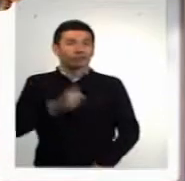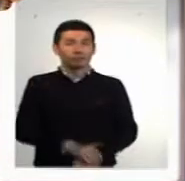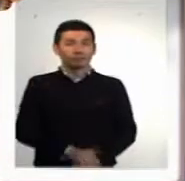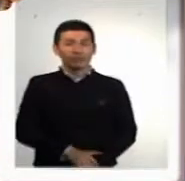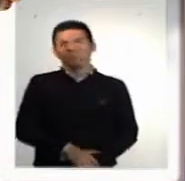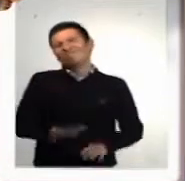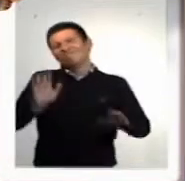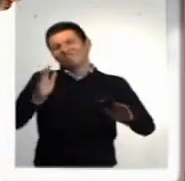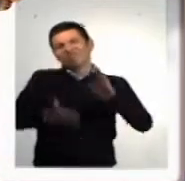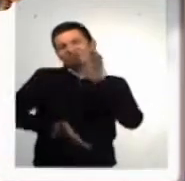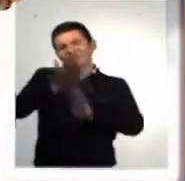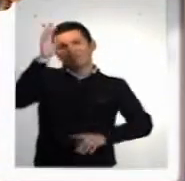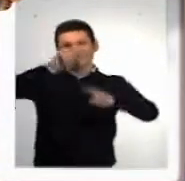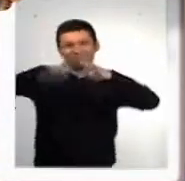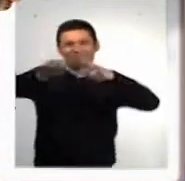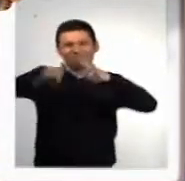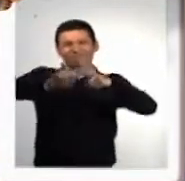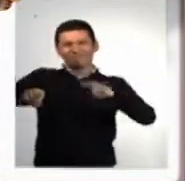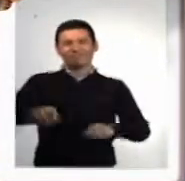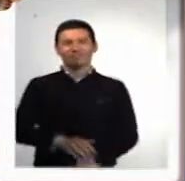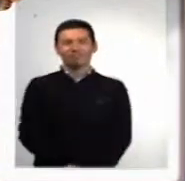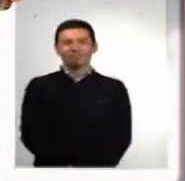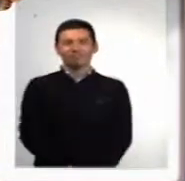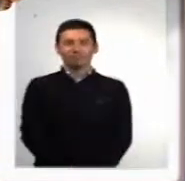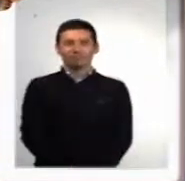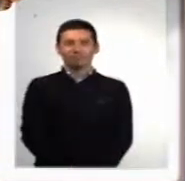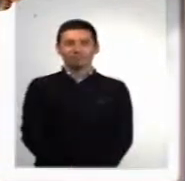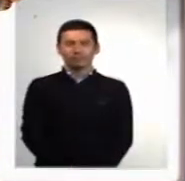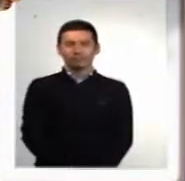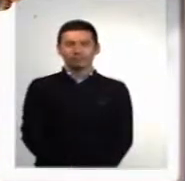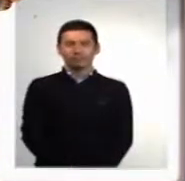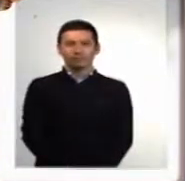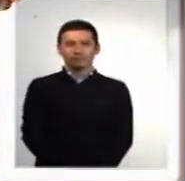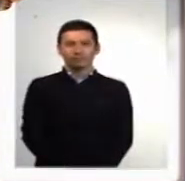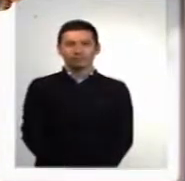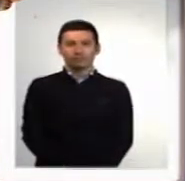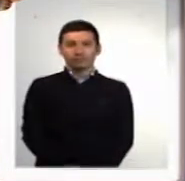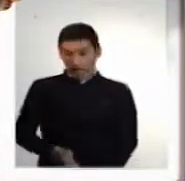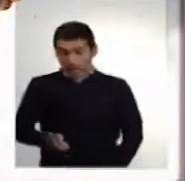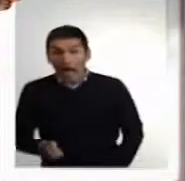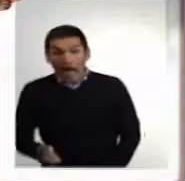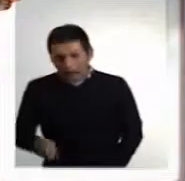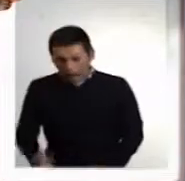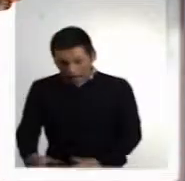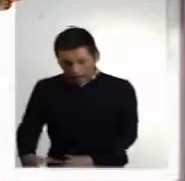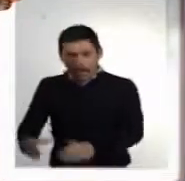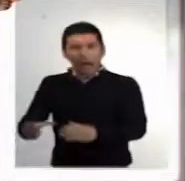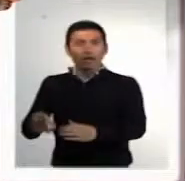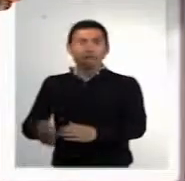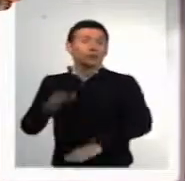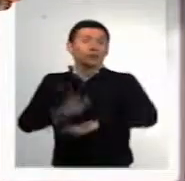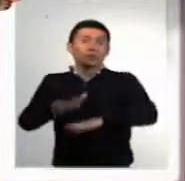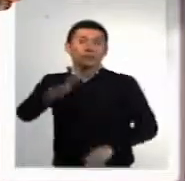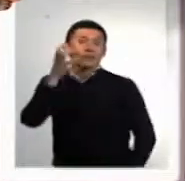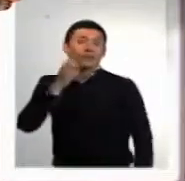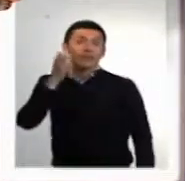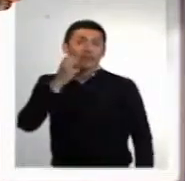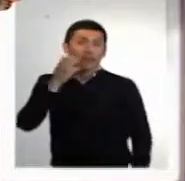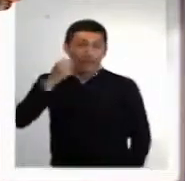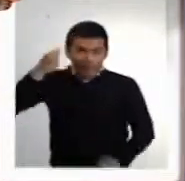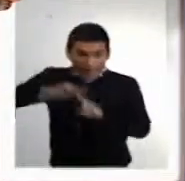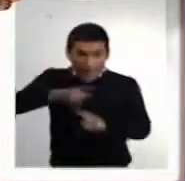Pero bueno, ahora nos vamos a Transmilenio. Compadre, esto sí que es vida. Aquí tenemos un peñalosita.